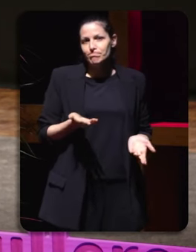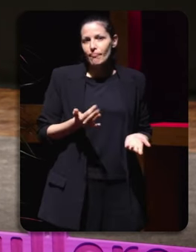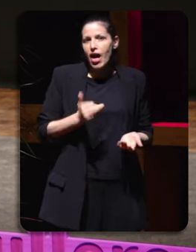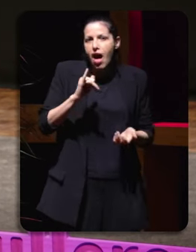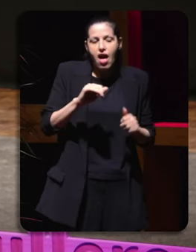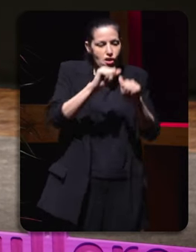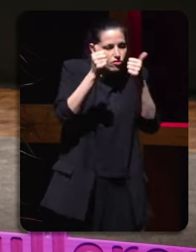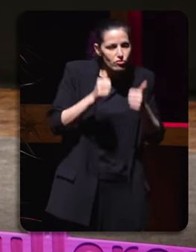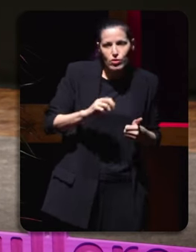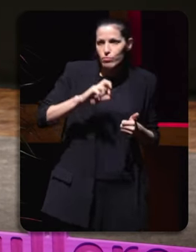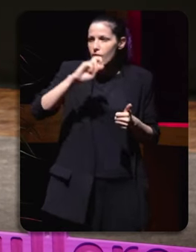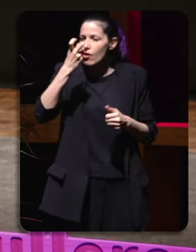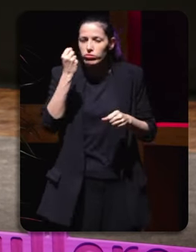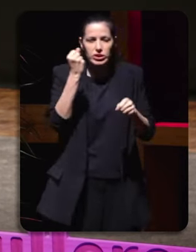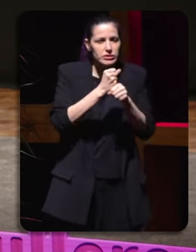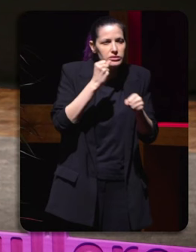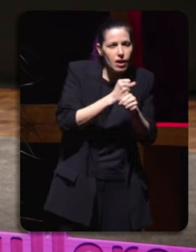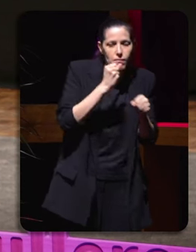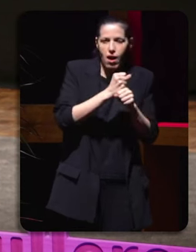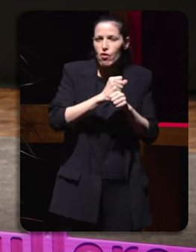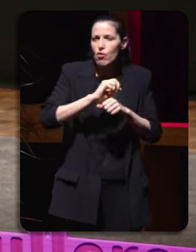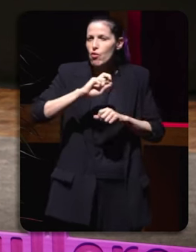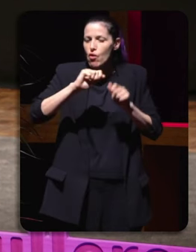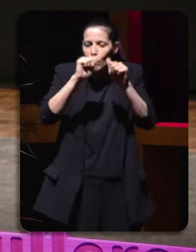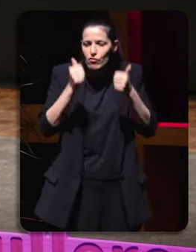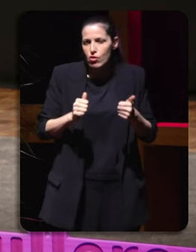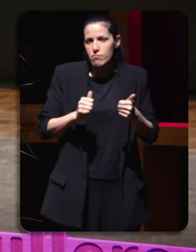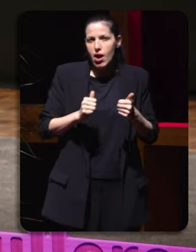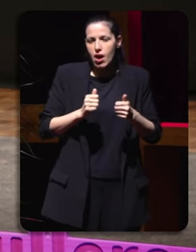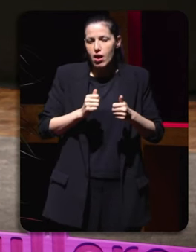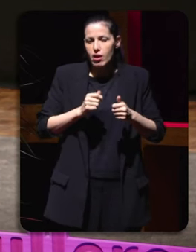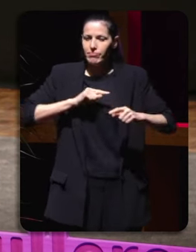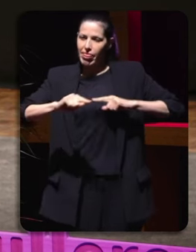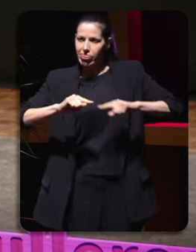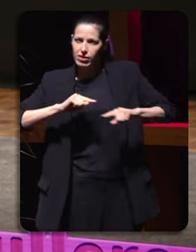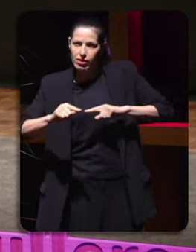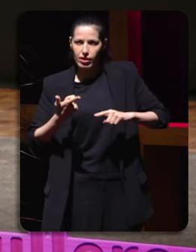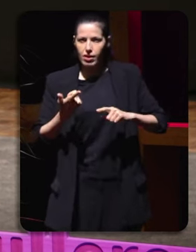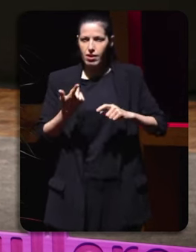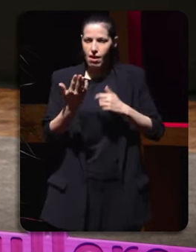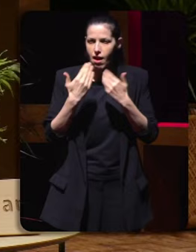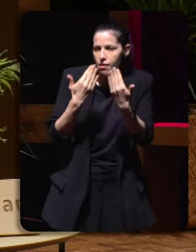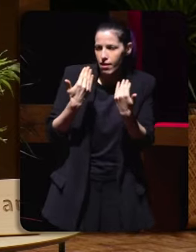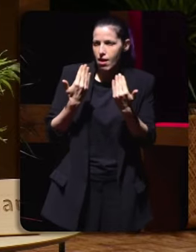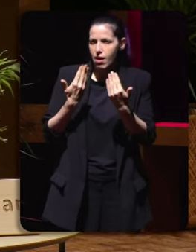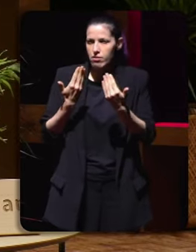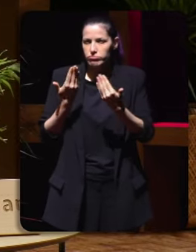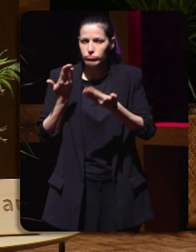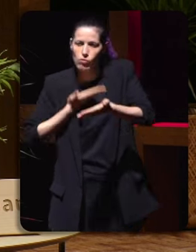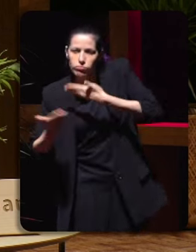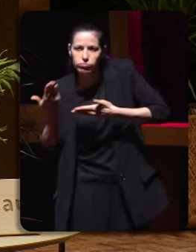forma de traballar outra forma de dirigirnos entre nos de falar de compartir